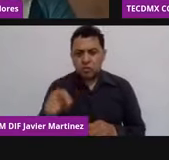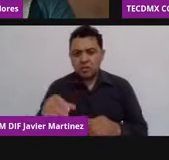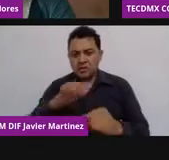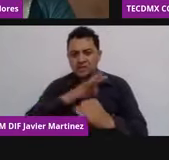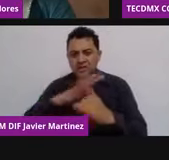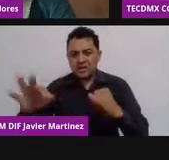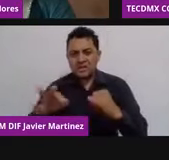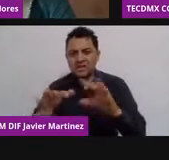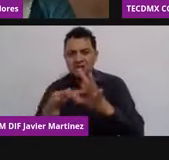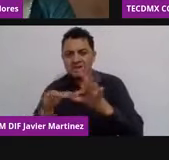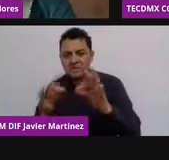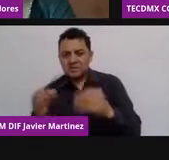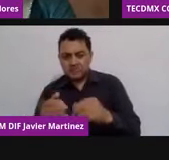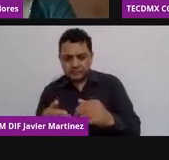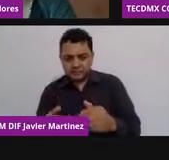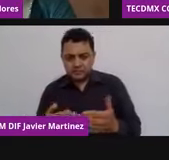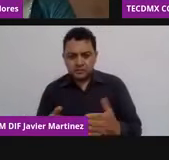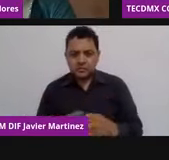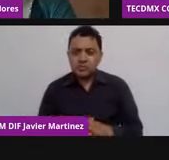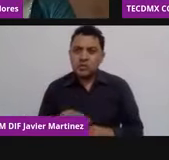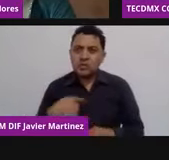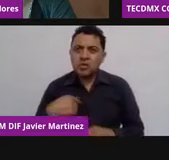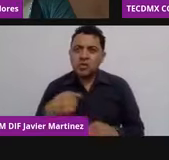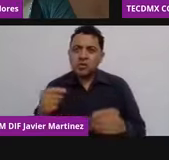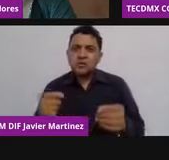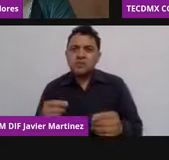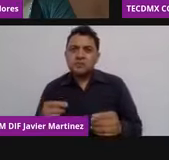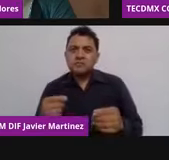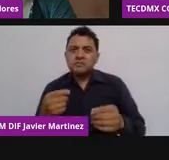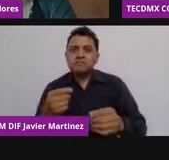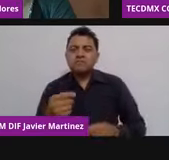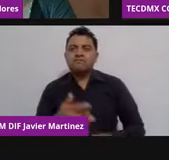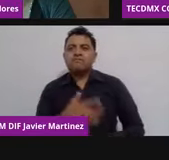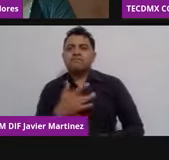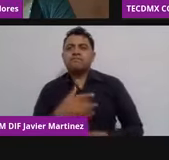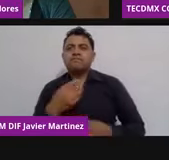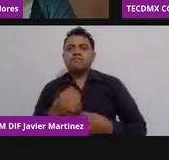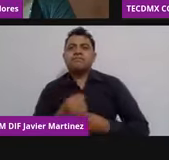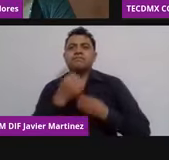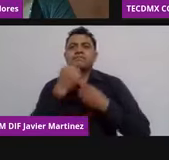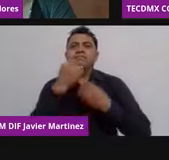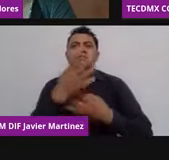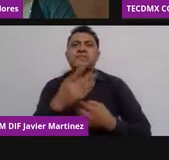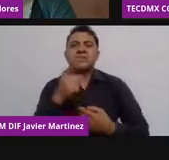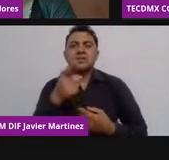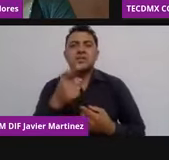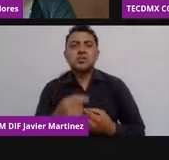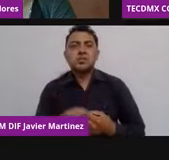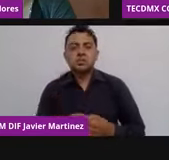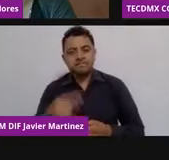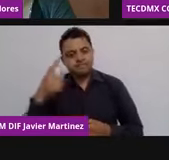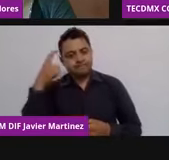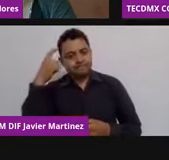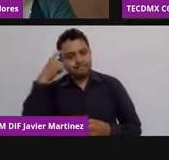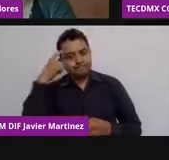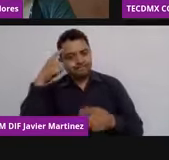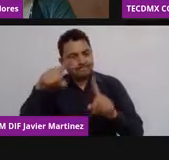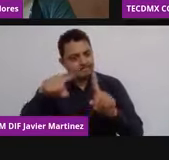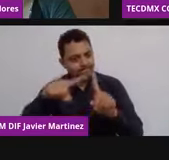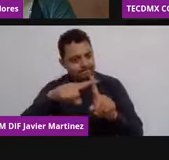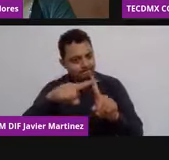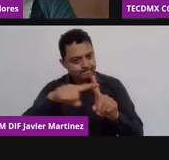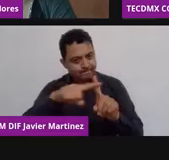vida yo les dejaría más que una frase es un concepto es actitud es estarnos preparando